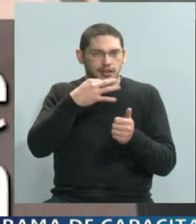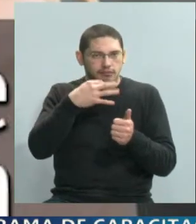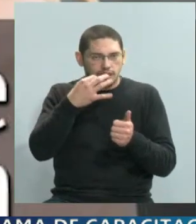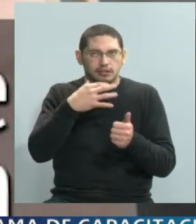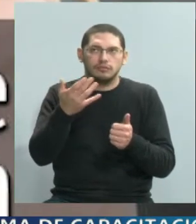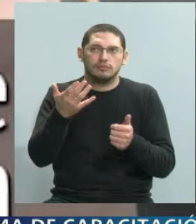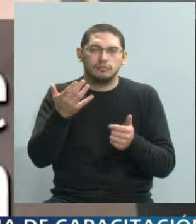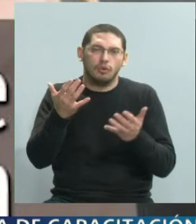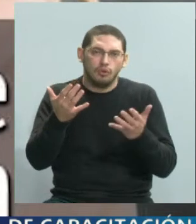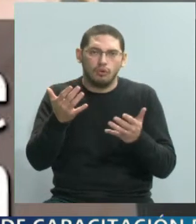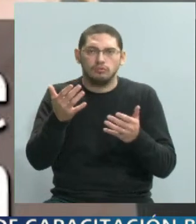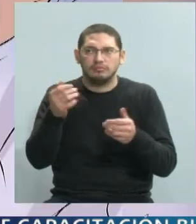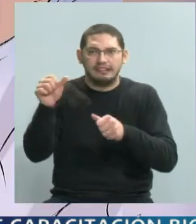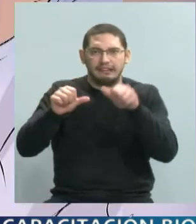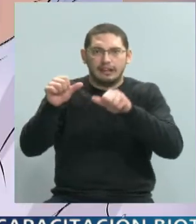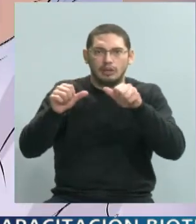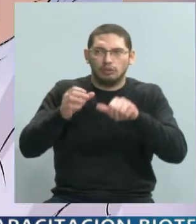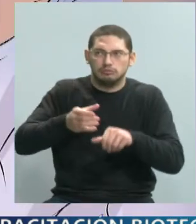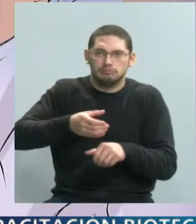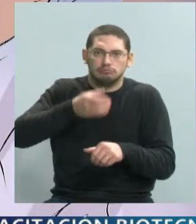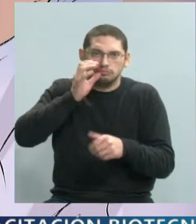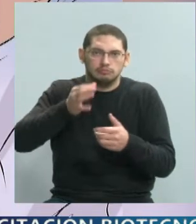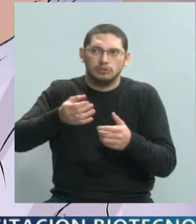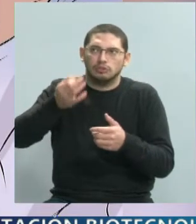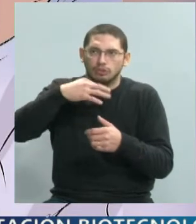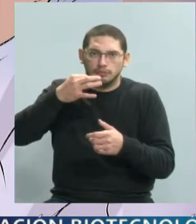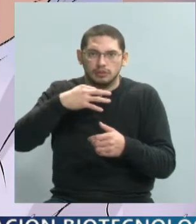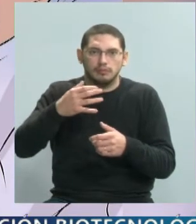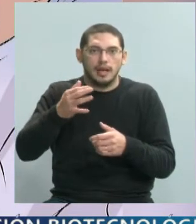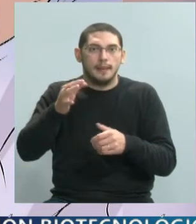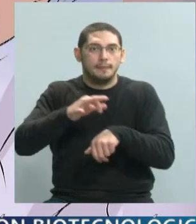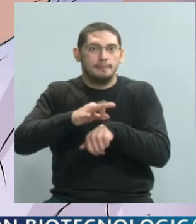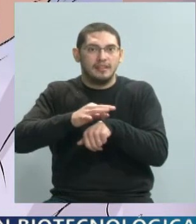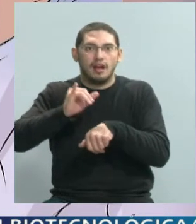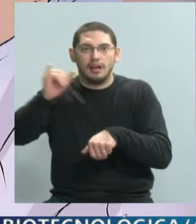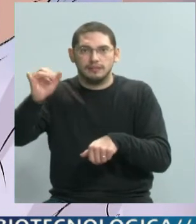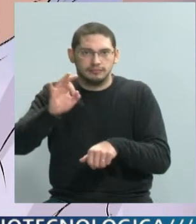ciertas sustancias que se les dan a estos niños que obviamente no son reportadas al equipo médico.